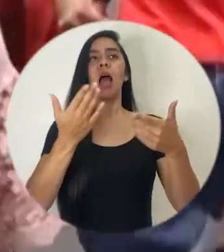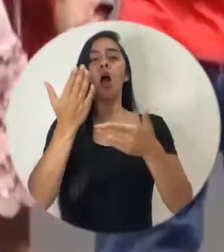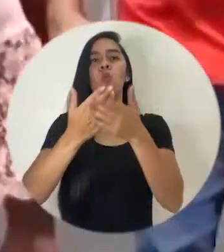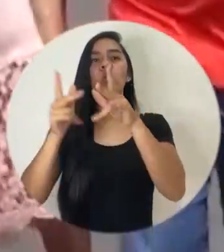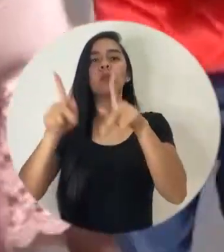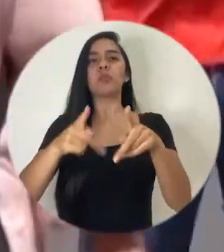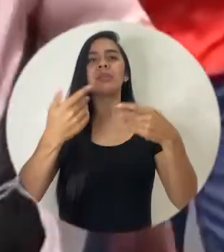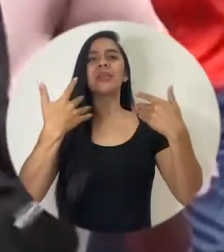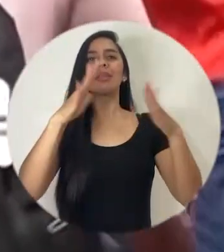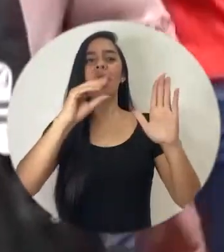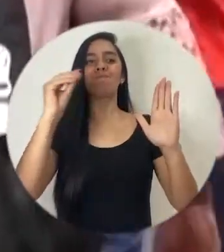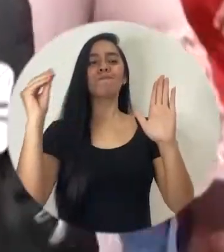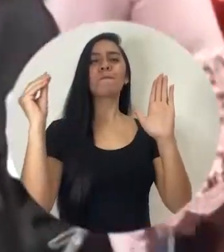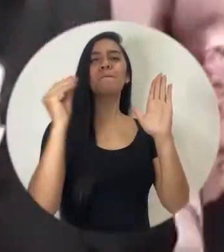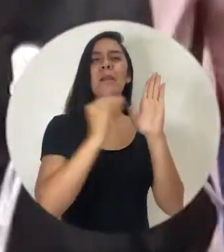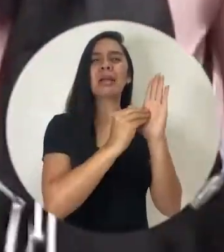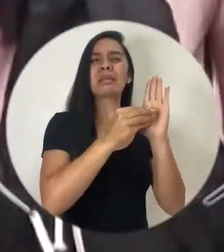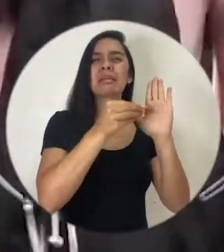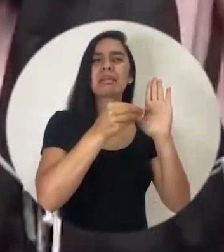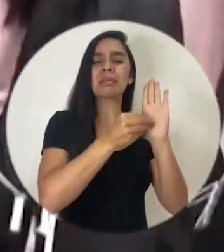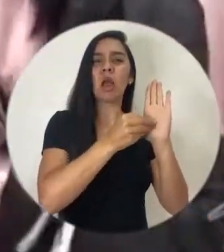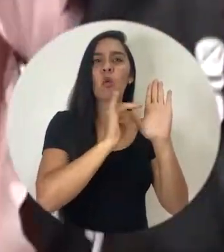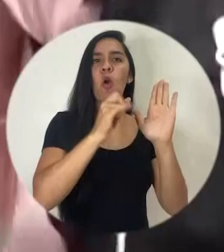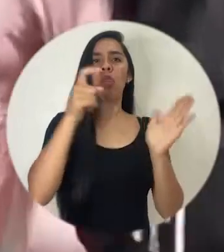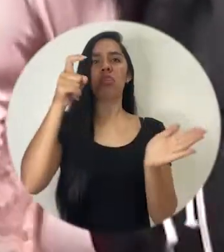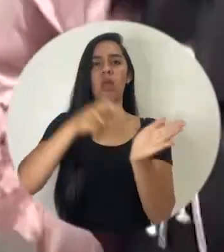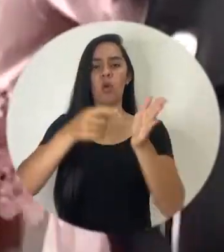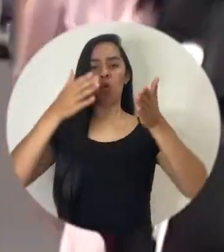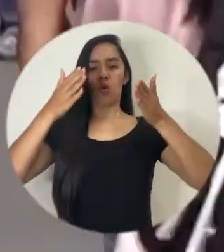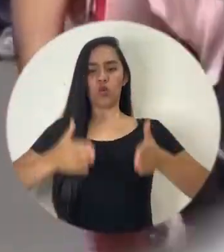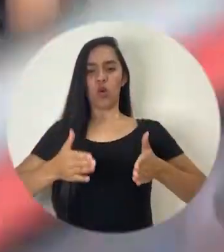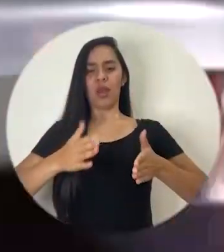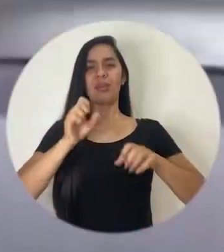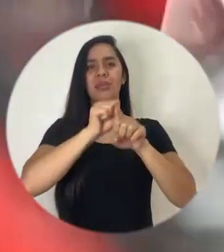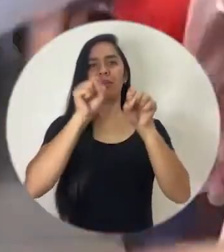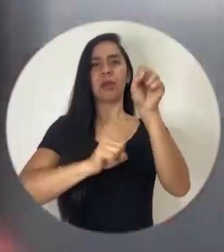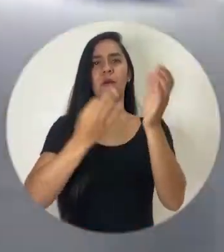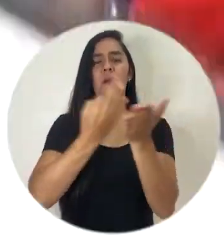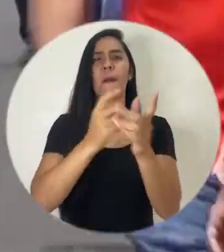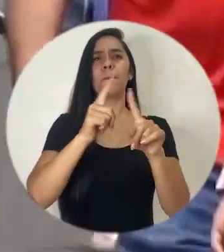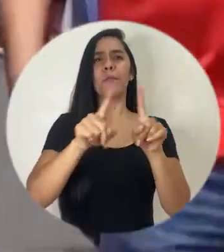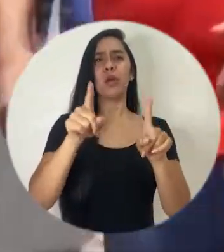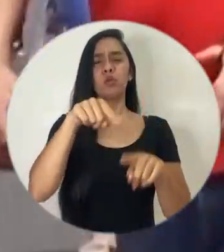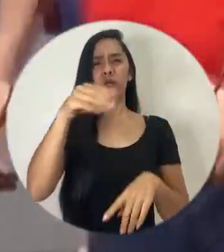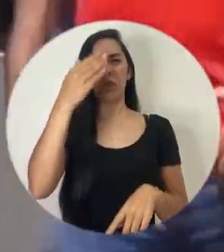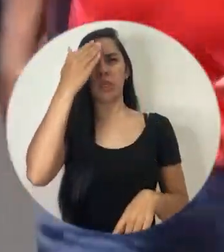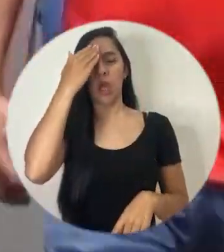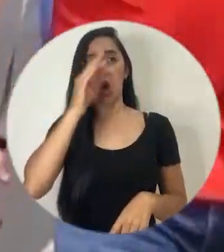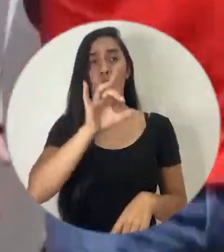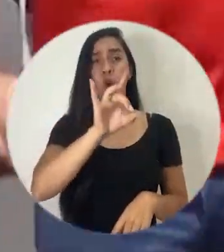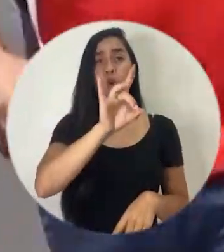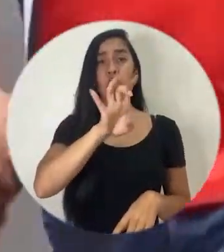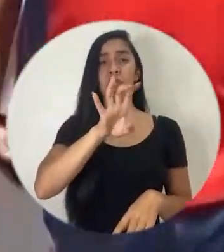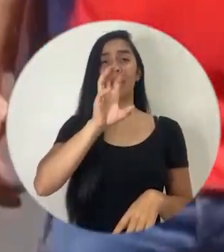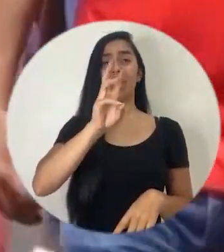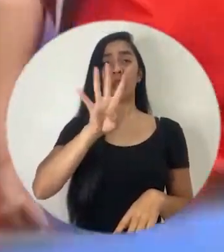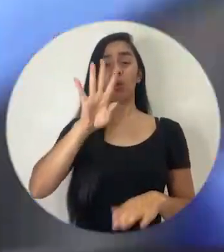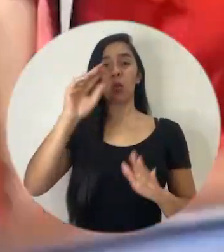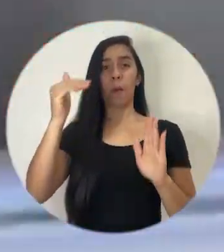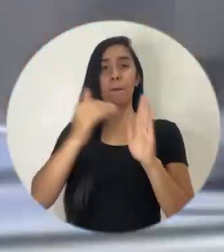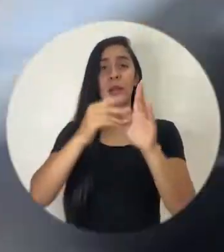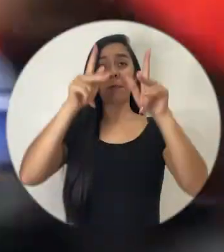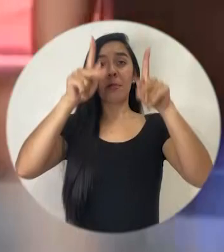mancha en el sistema financiero, pero peor aún, cuando uno oye 864